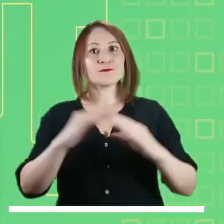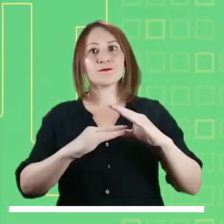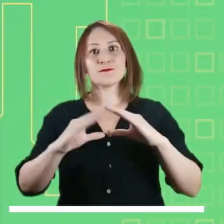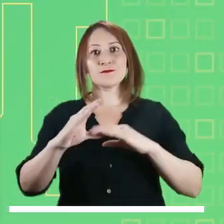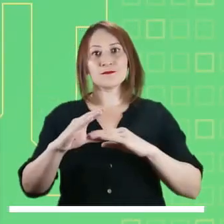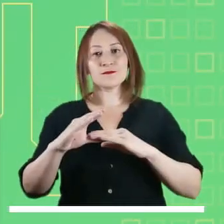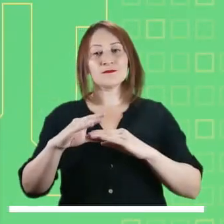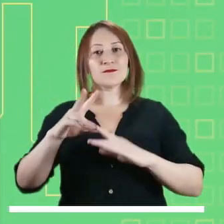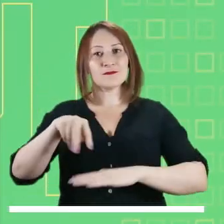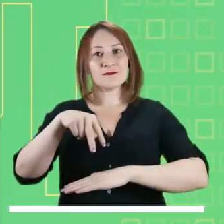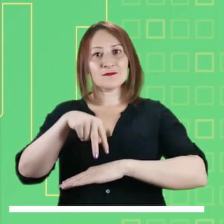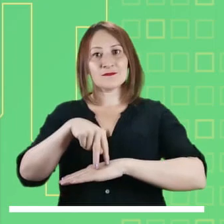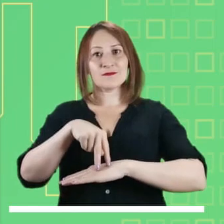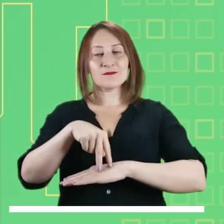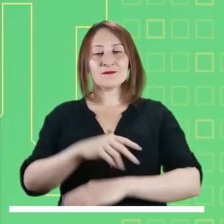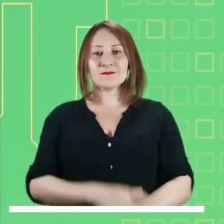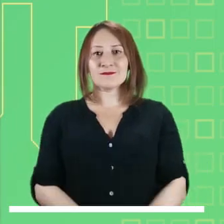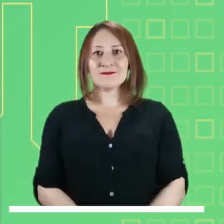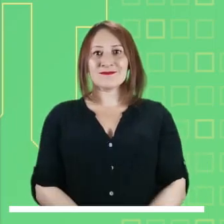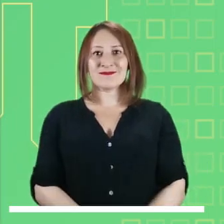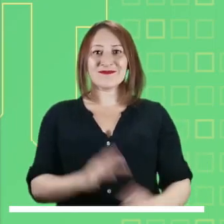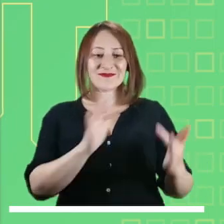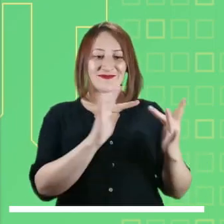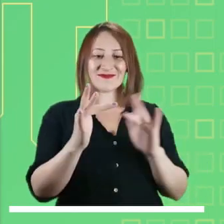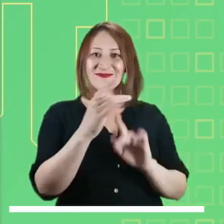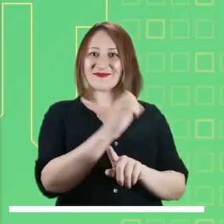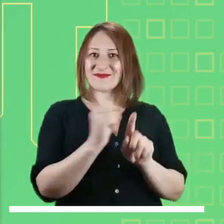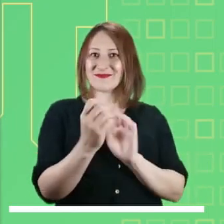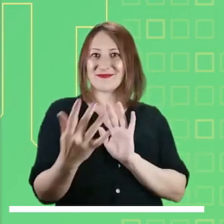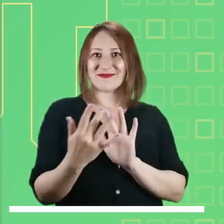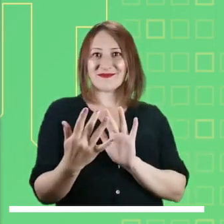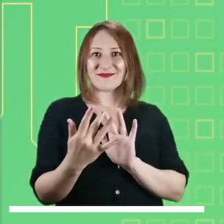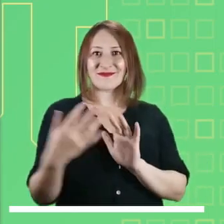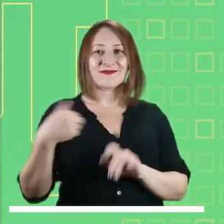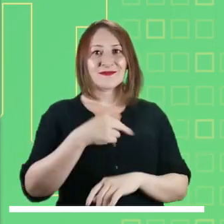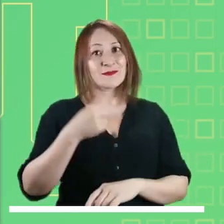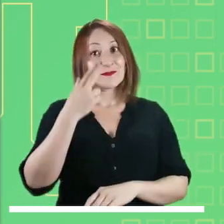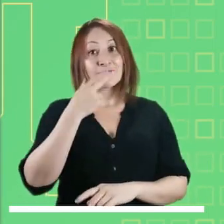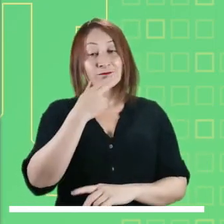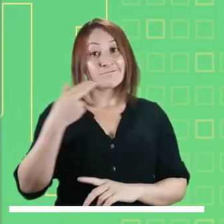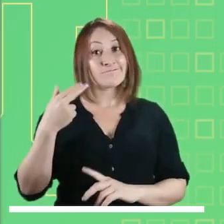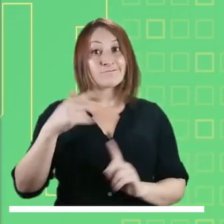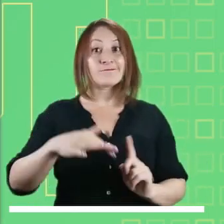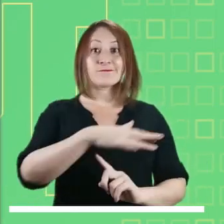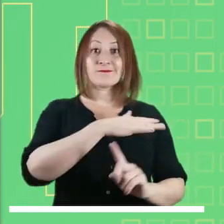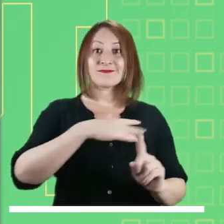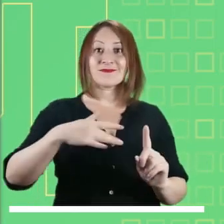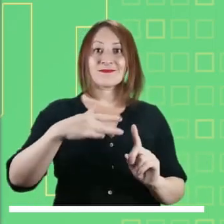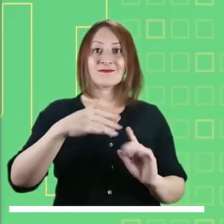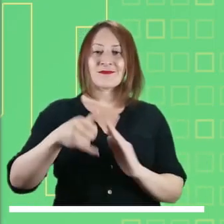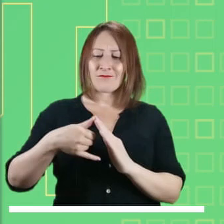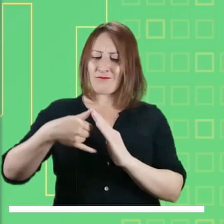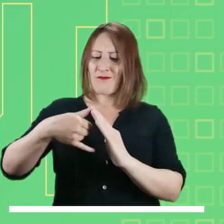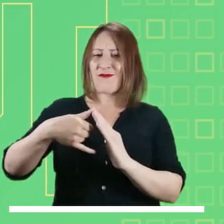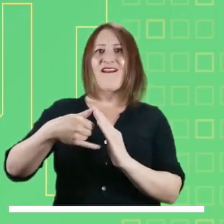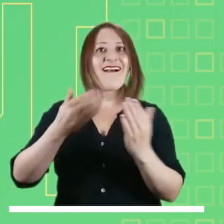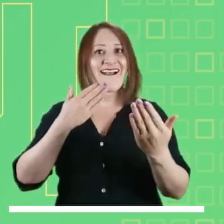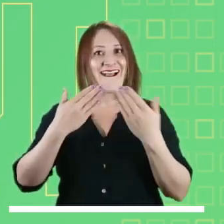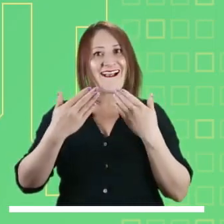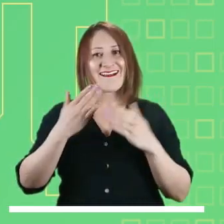Alerta roja por probabilidad de deslizamientos de tierra en zonas inestables de los departamentos de Meta, Cauca y Nariño.